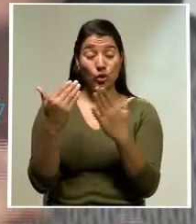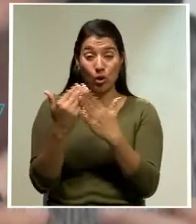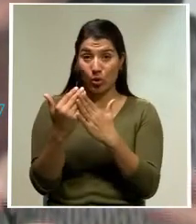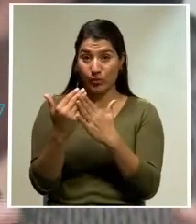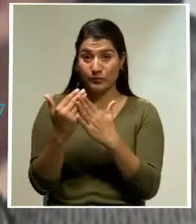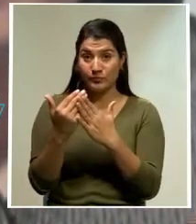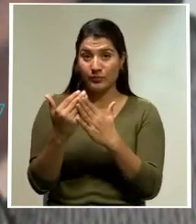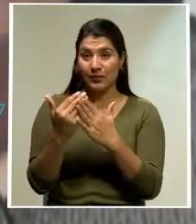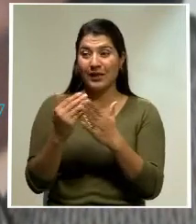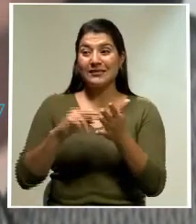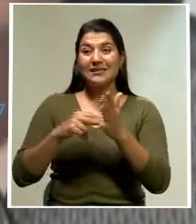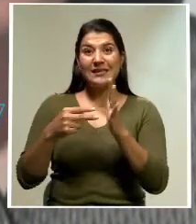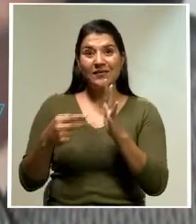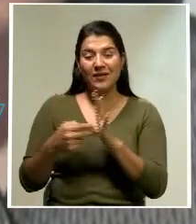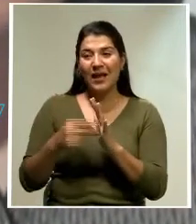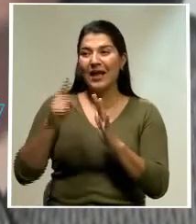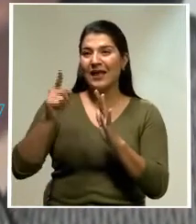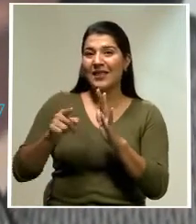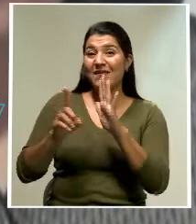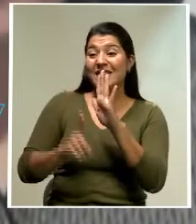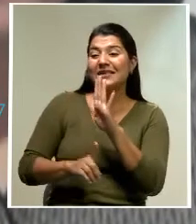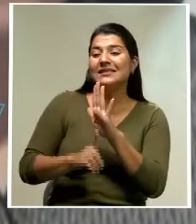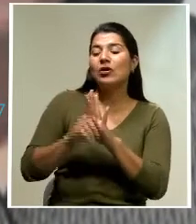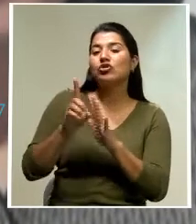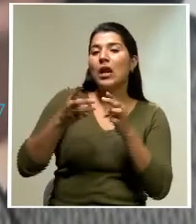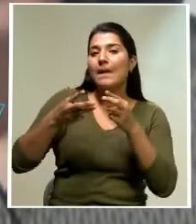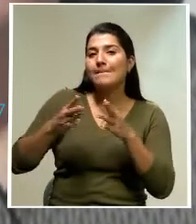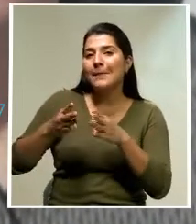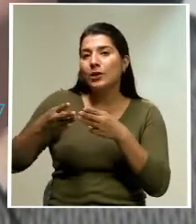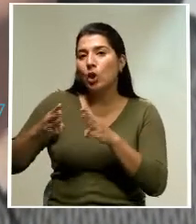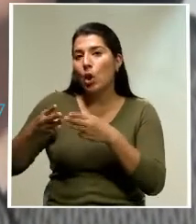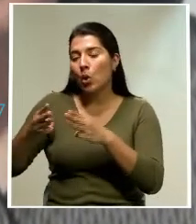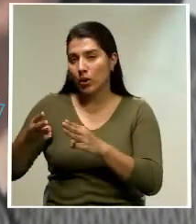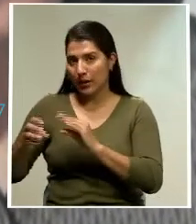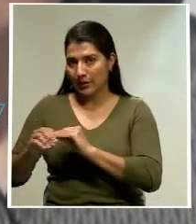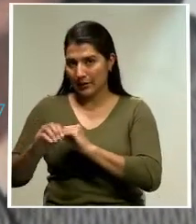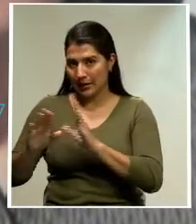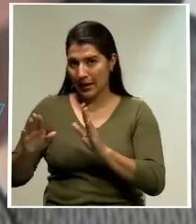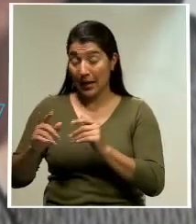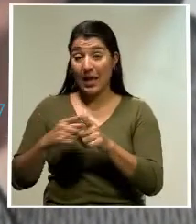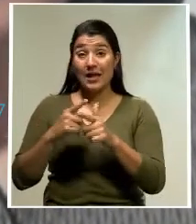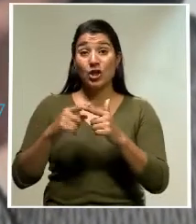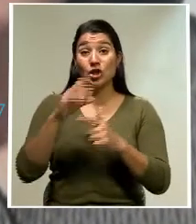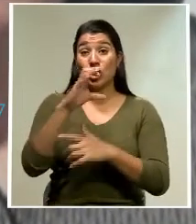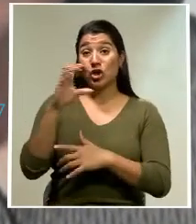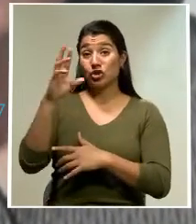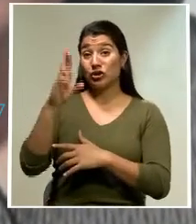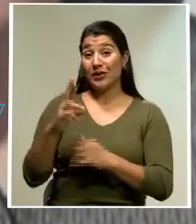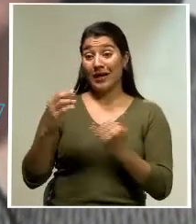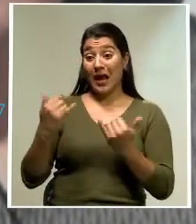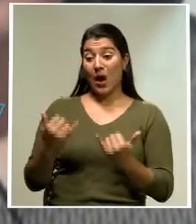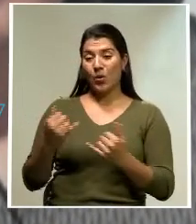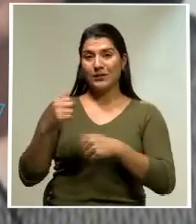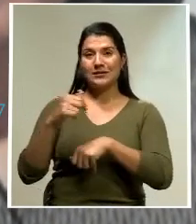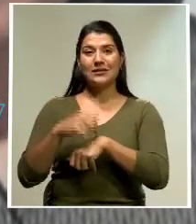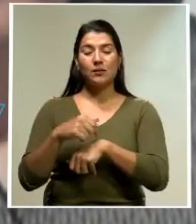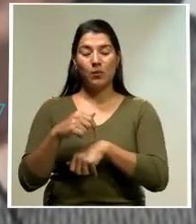existan el desarrollo de todas esas metodologías. Entonces, el país se encuentra en este momento